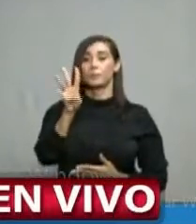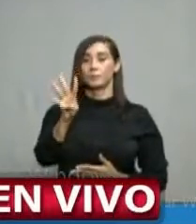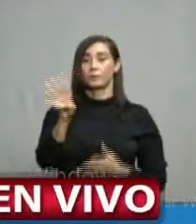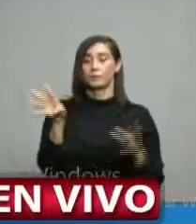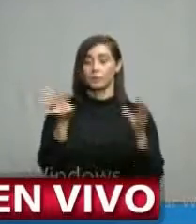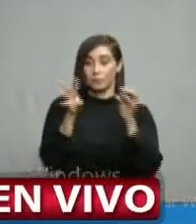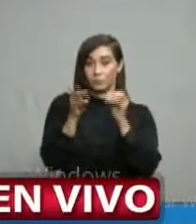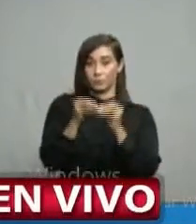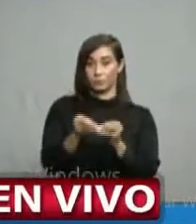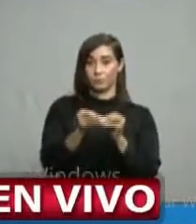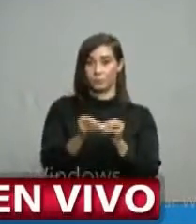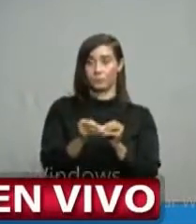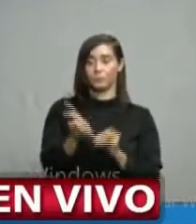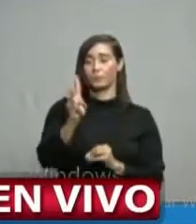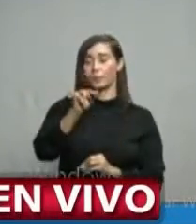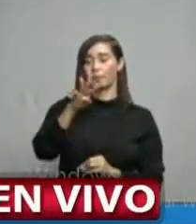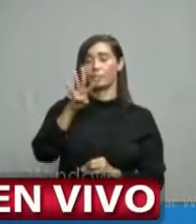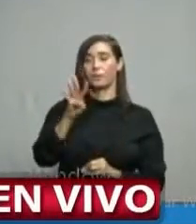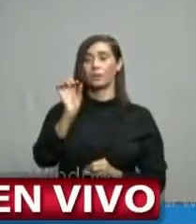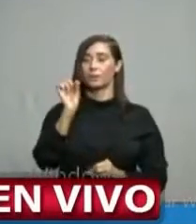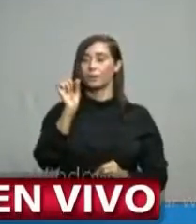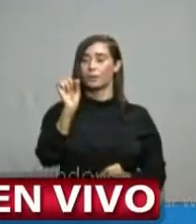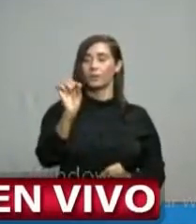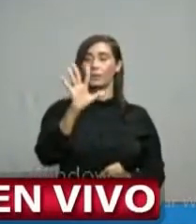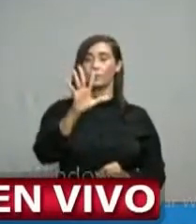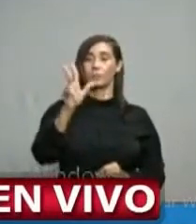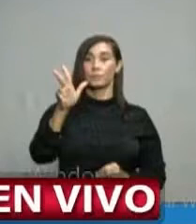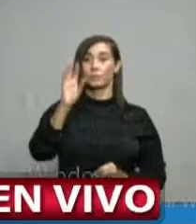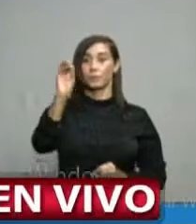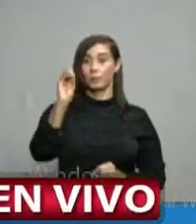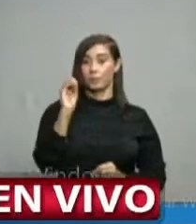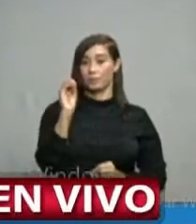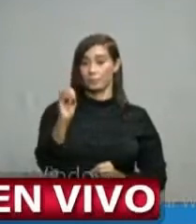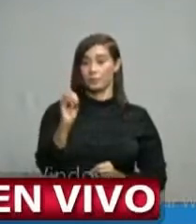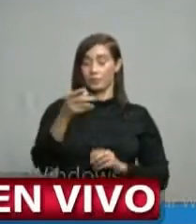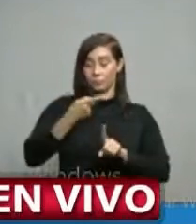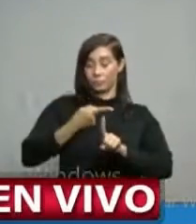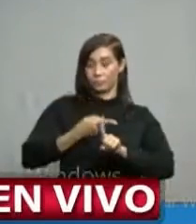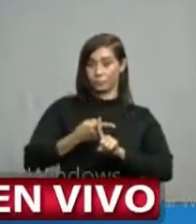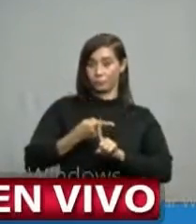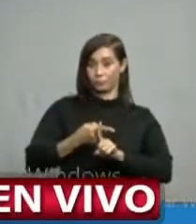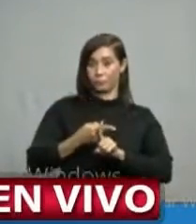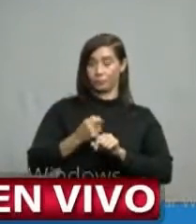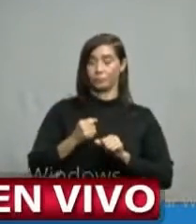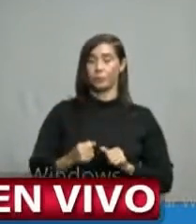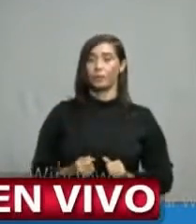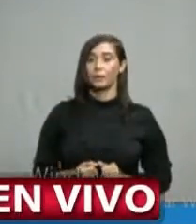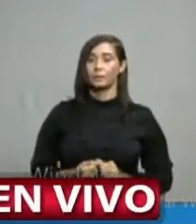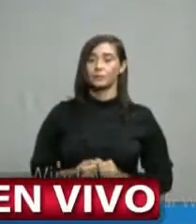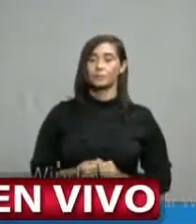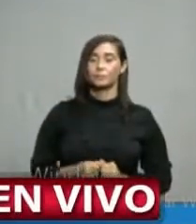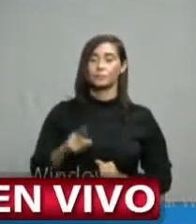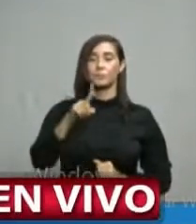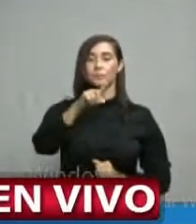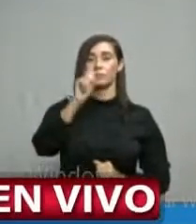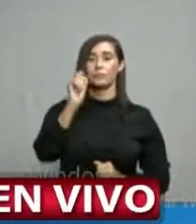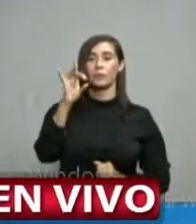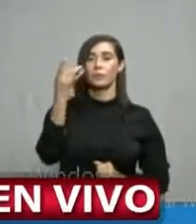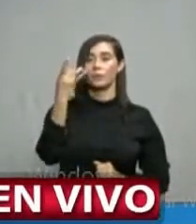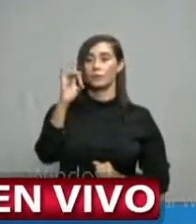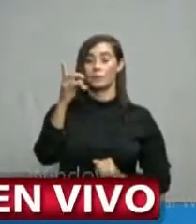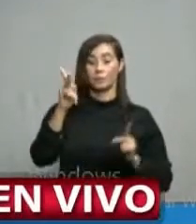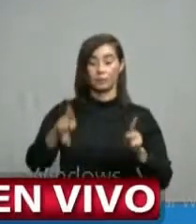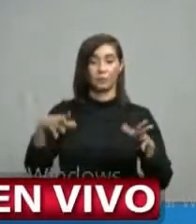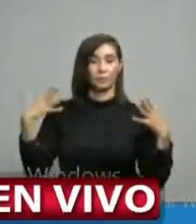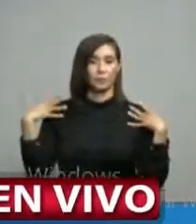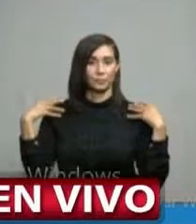acumulados, 24.53% la tasa de positividad, 118